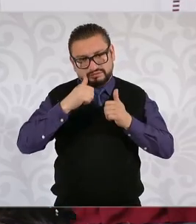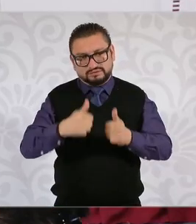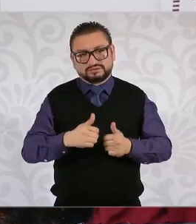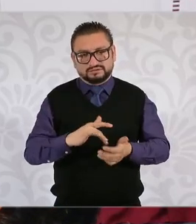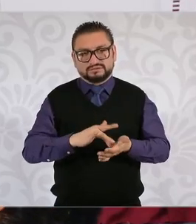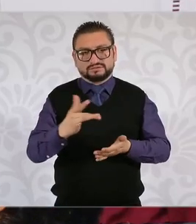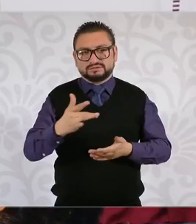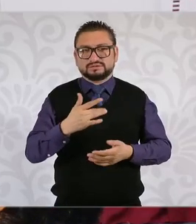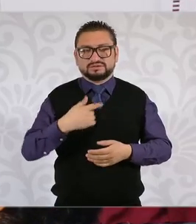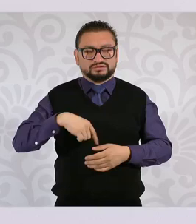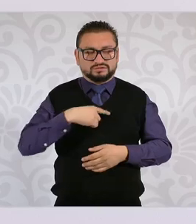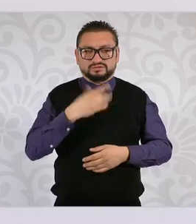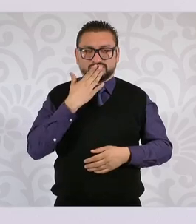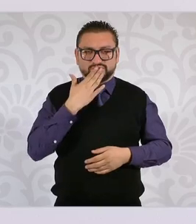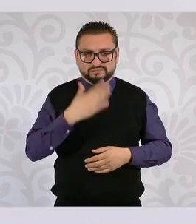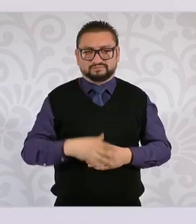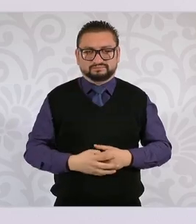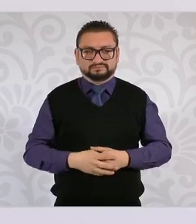anduarte de Sonora Parola